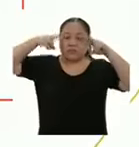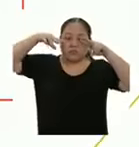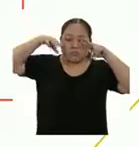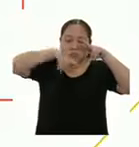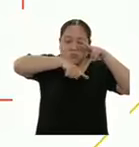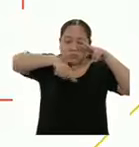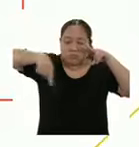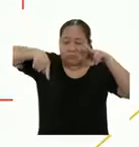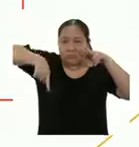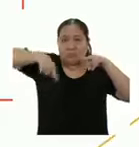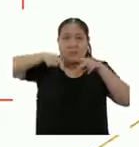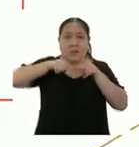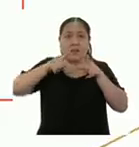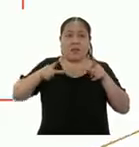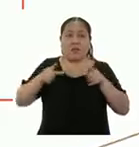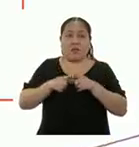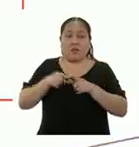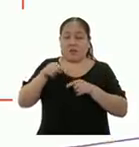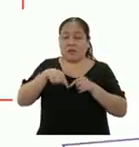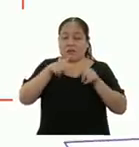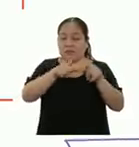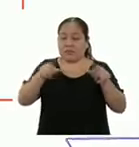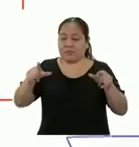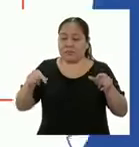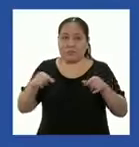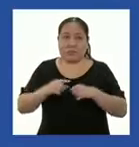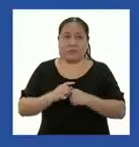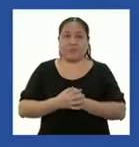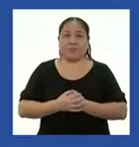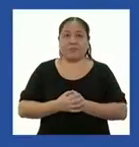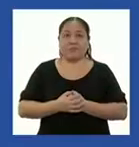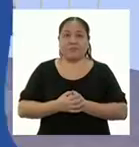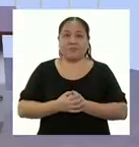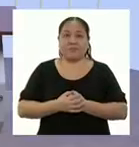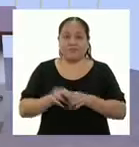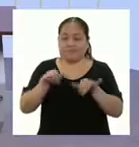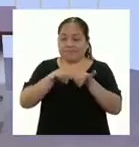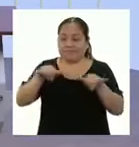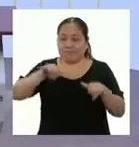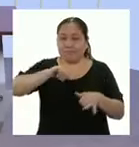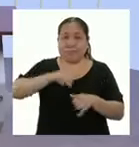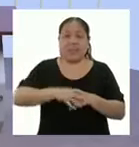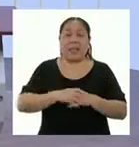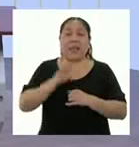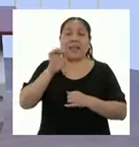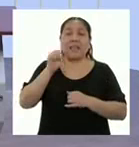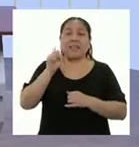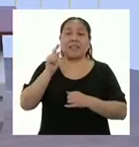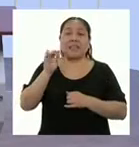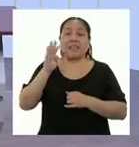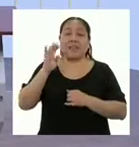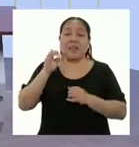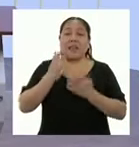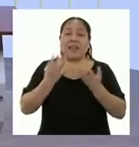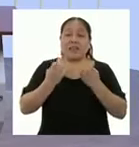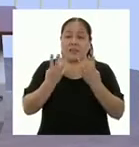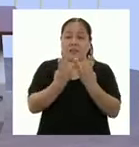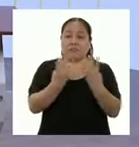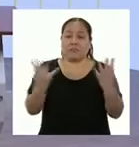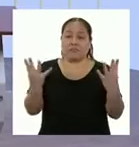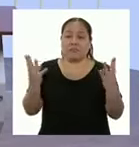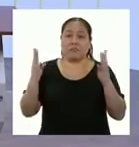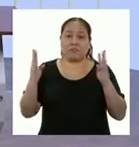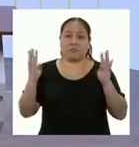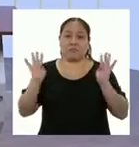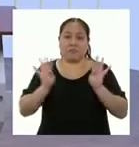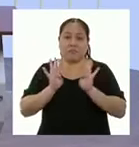superficie adquirida. Y esas son las medidas que pudieron tomar. Ahora, Esteban quiere cercar el terreno para protegerlo con una malla